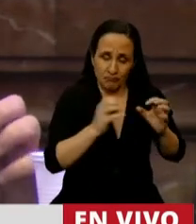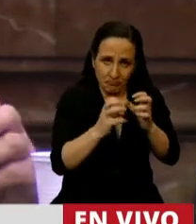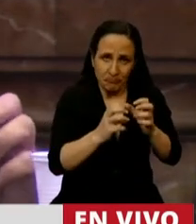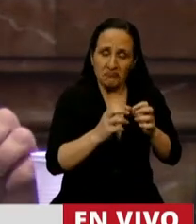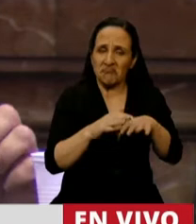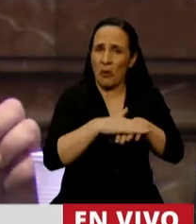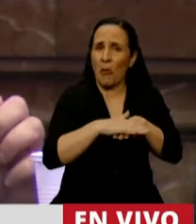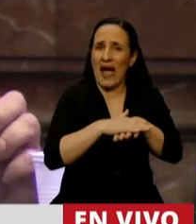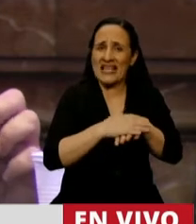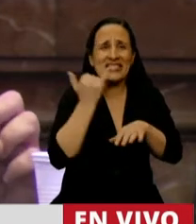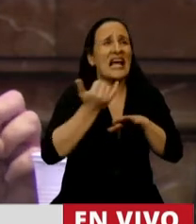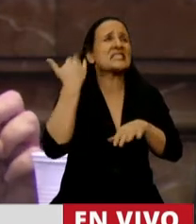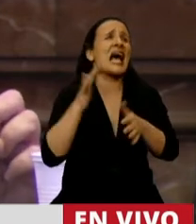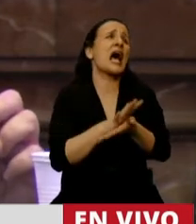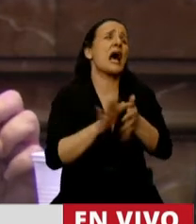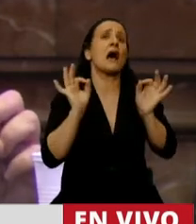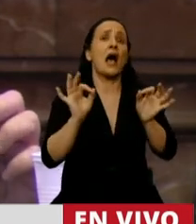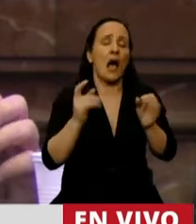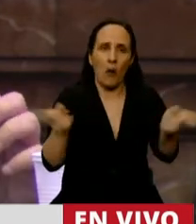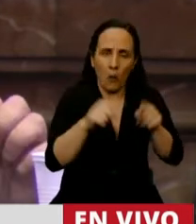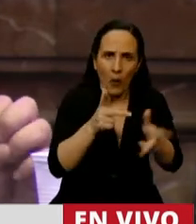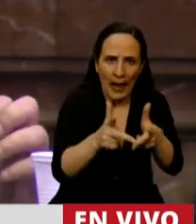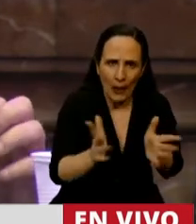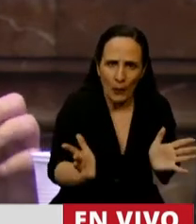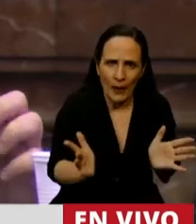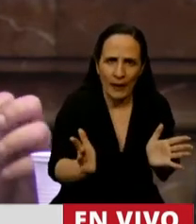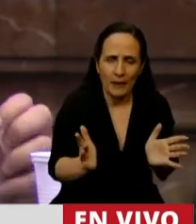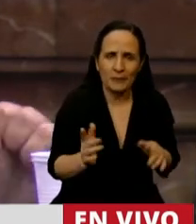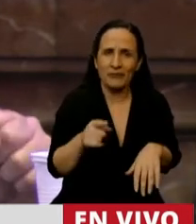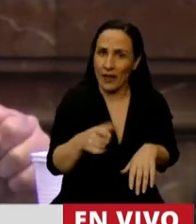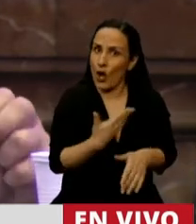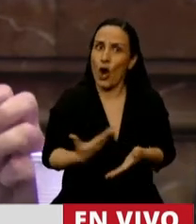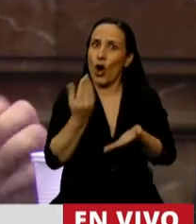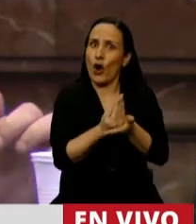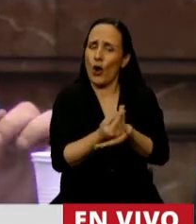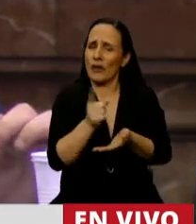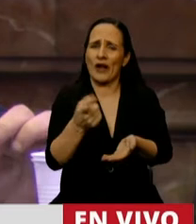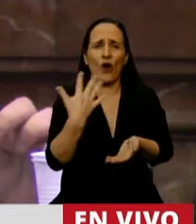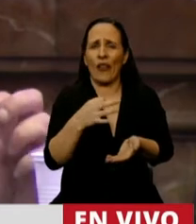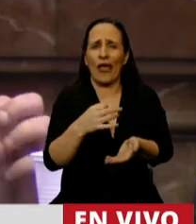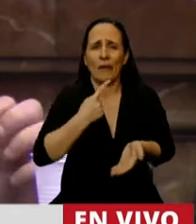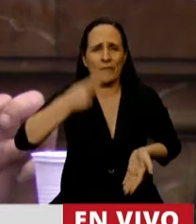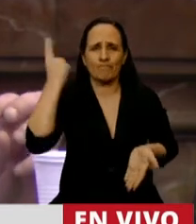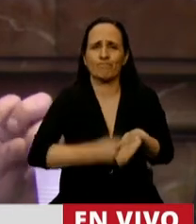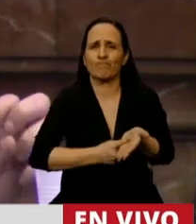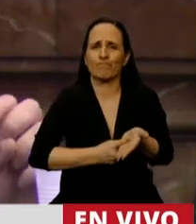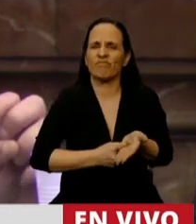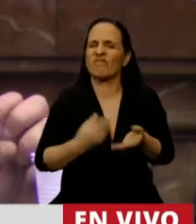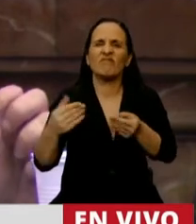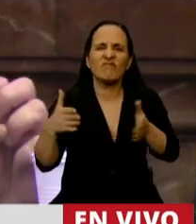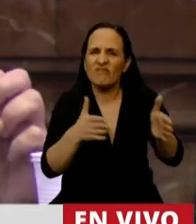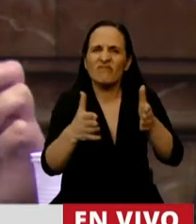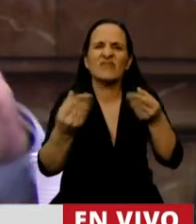básicas que creíamos ya resueltas. ¿Alguna vez el gobierno va a tener que definir hacia dónde nos quiere